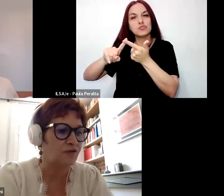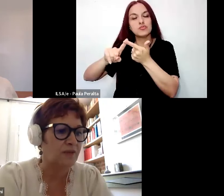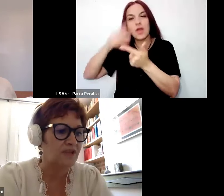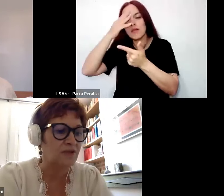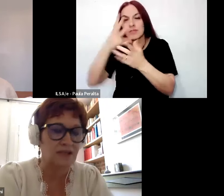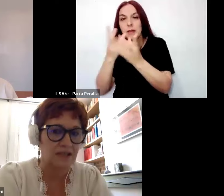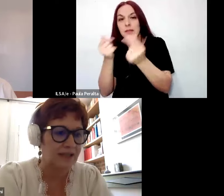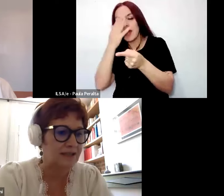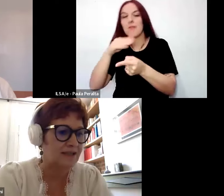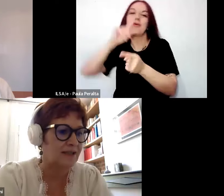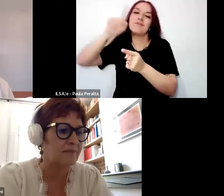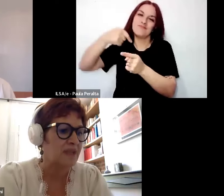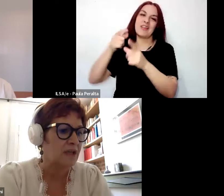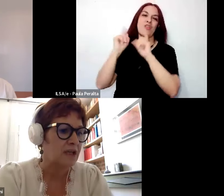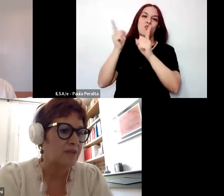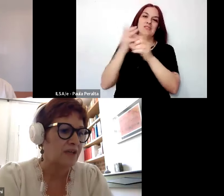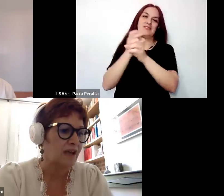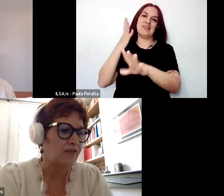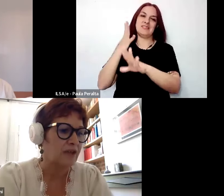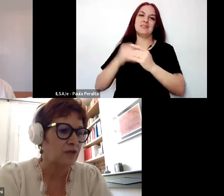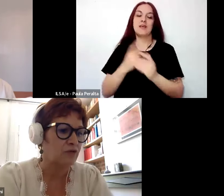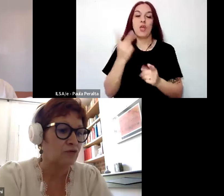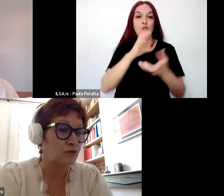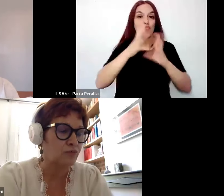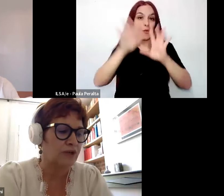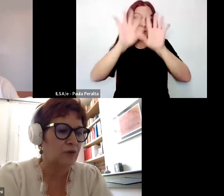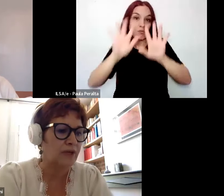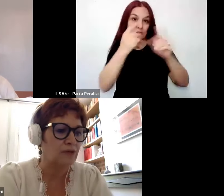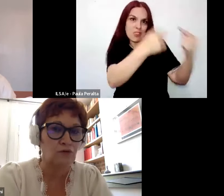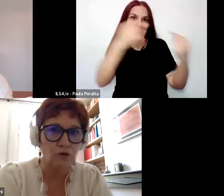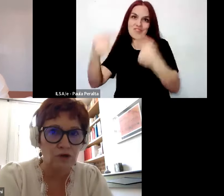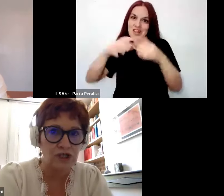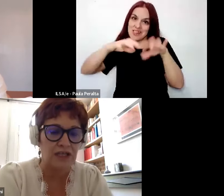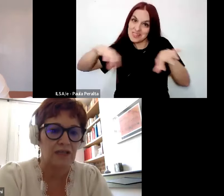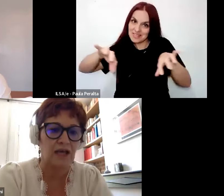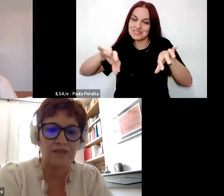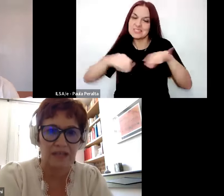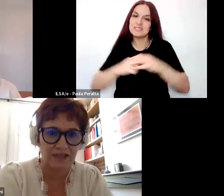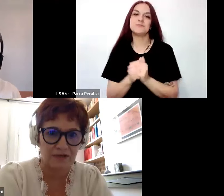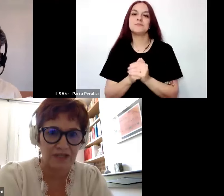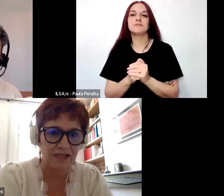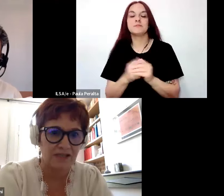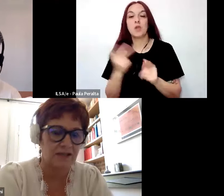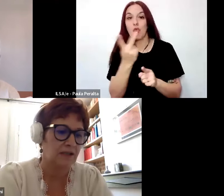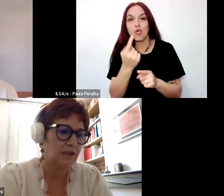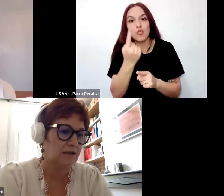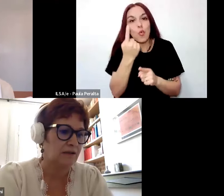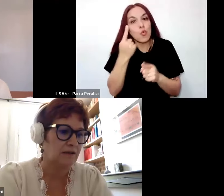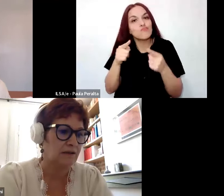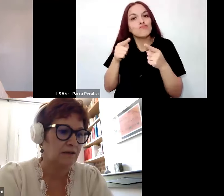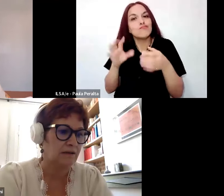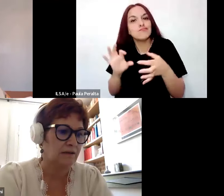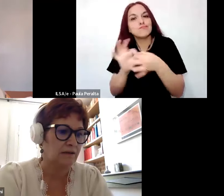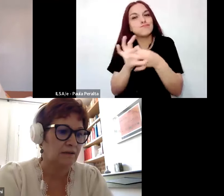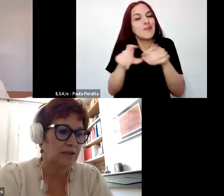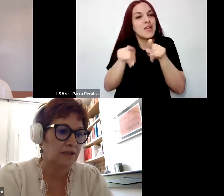convertían en docentes. Esos dos tipos de formación, que eran muy diferentes, tenían dos puntos en común. Una lógica